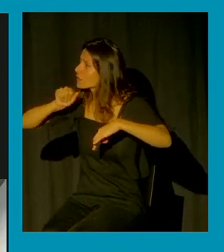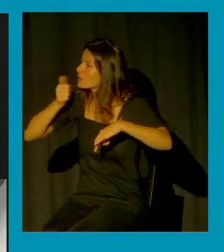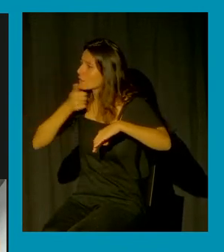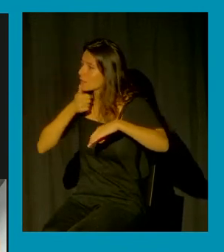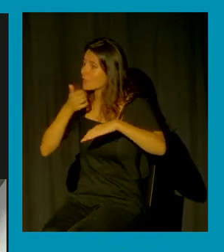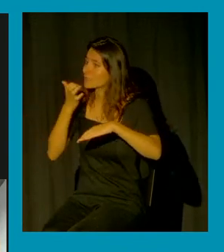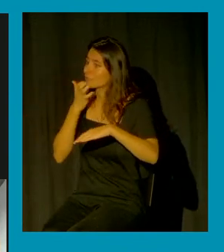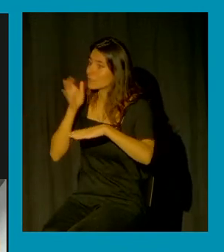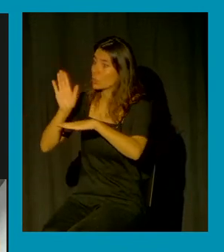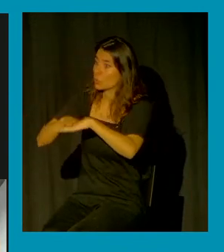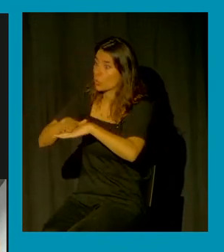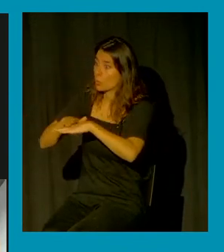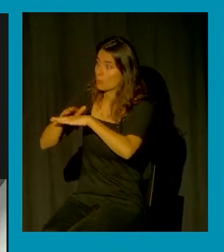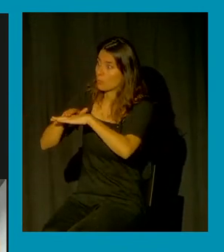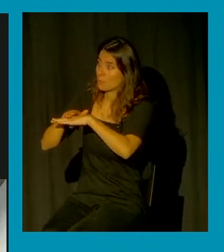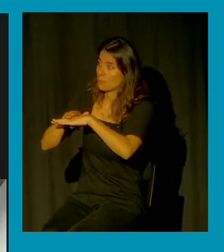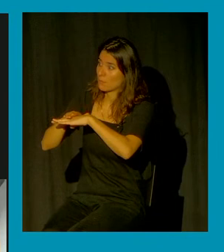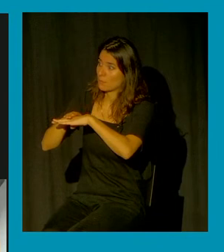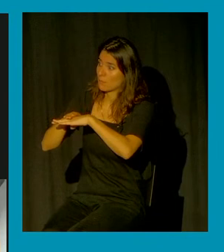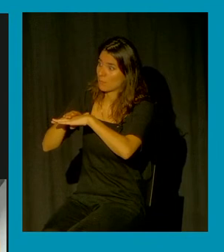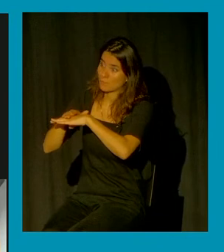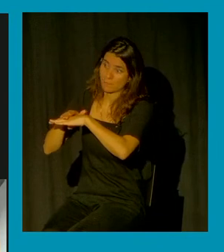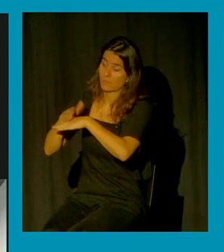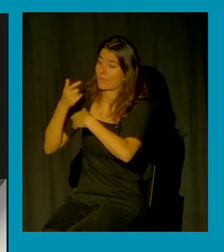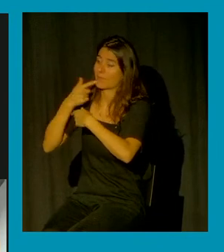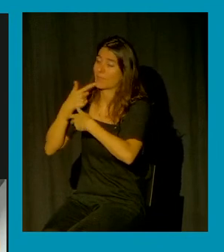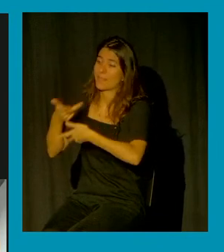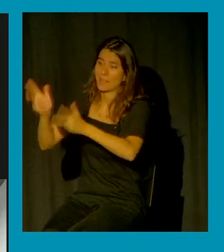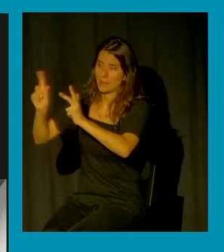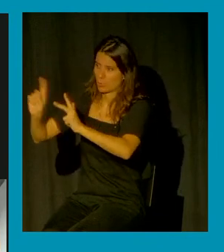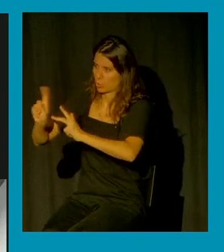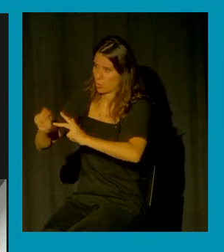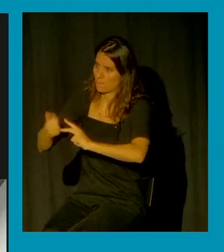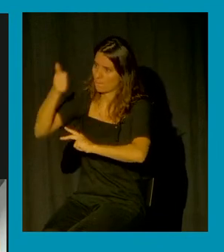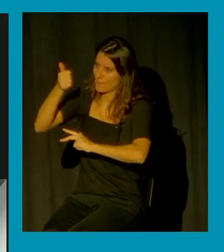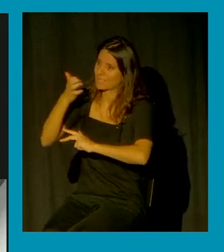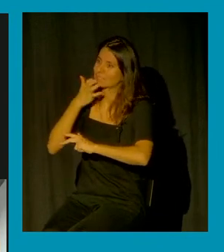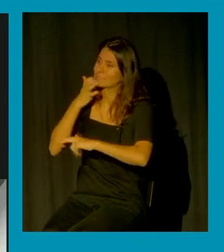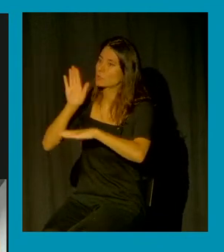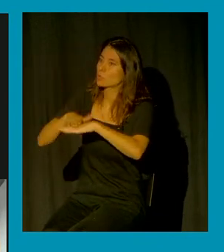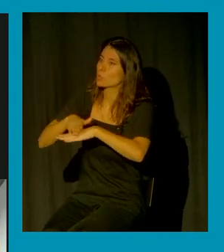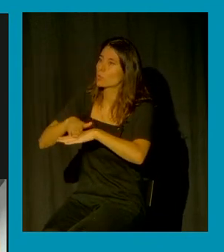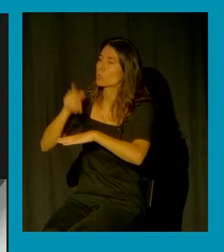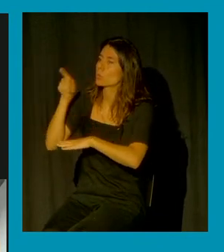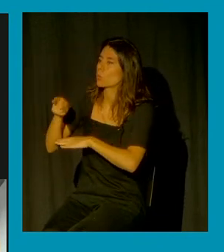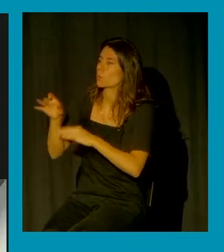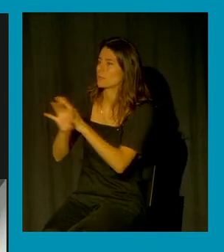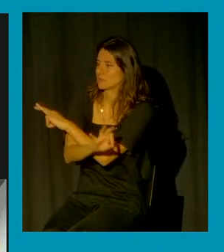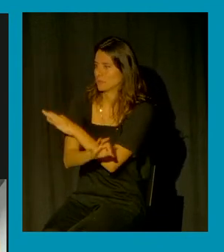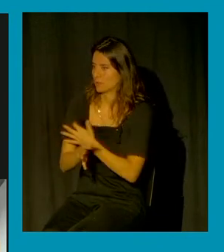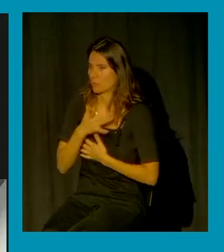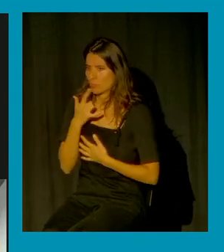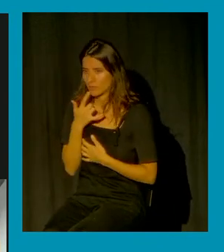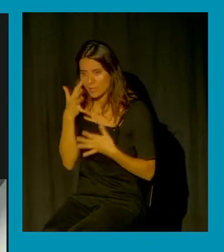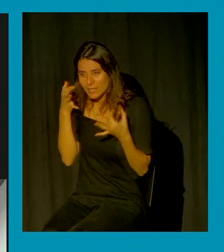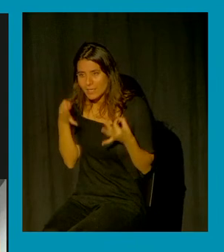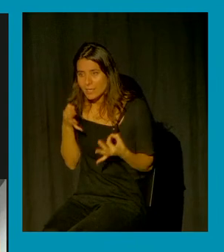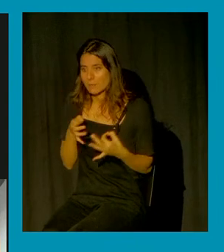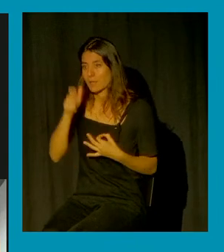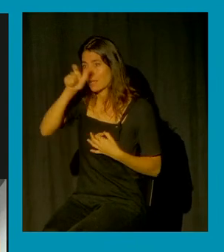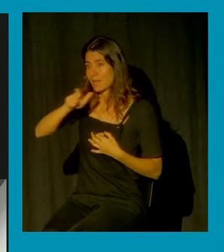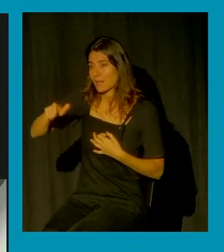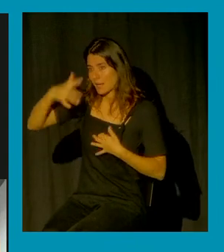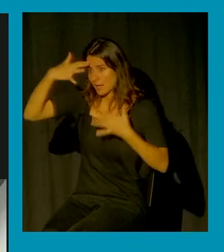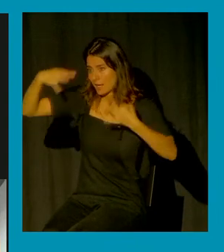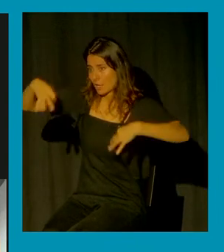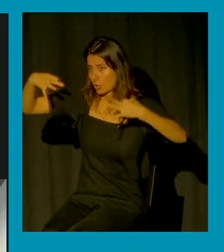si esta frase es así si esta frase es verdad que cualquiera es íntimamente inocente pero que el único inocente verdadero es el que pasa por